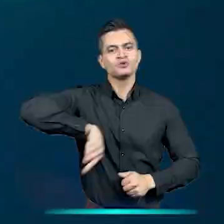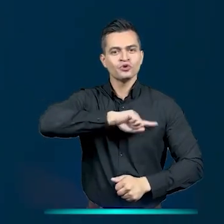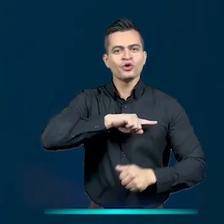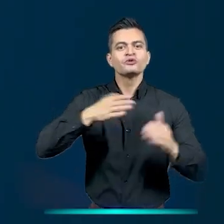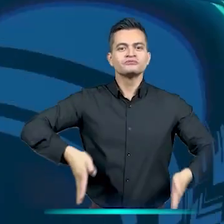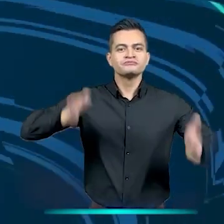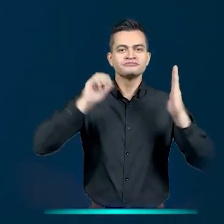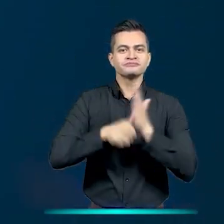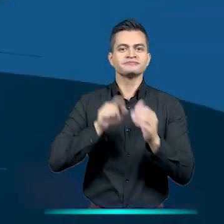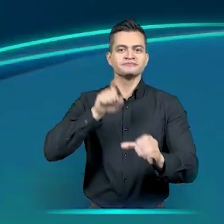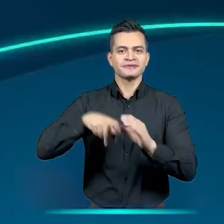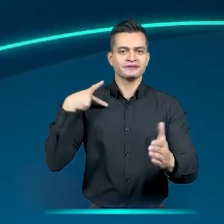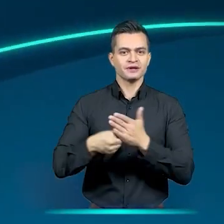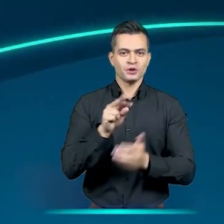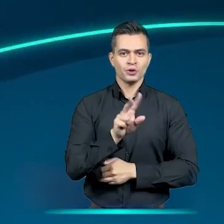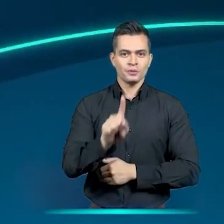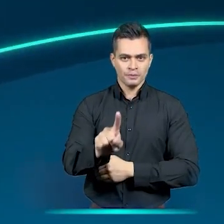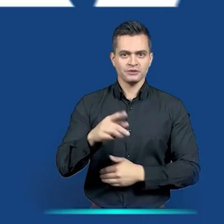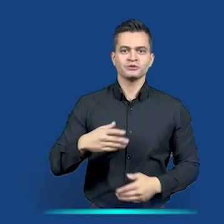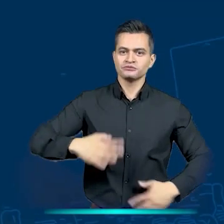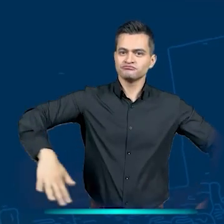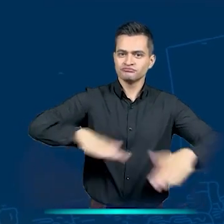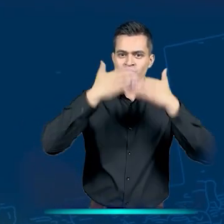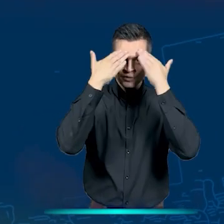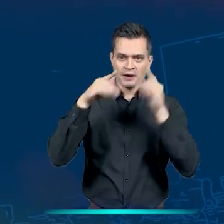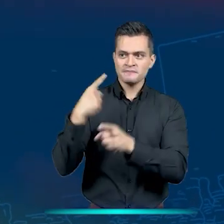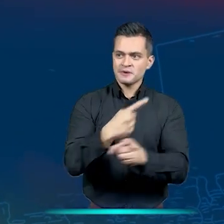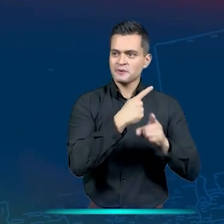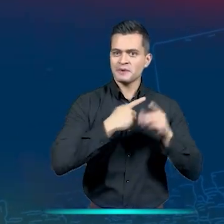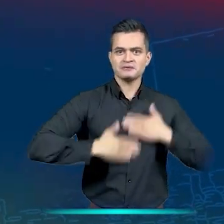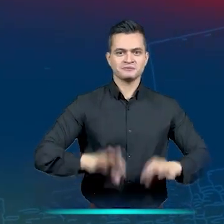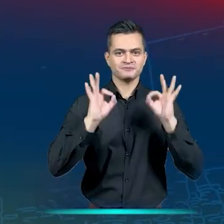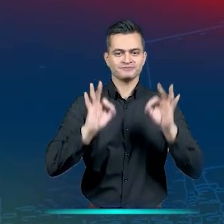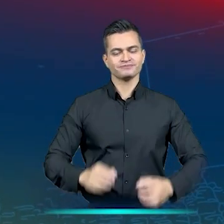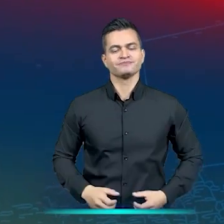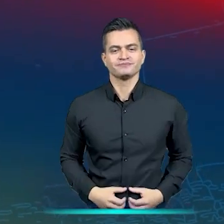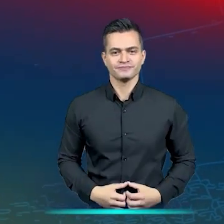elige. Somos la registraduría del siglo XXI. Garantes de la democracia.